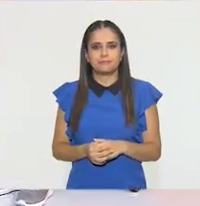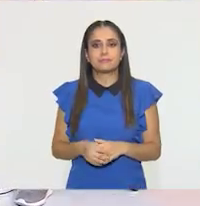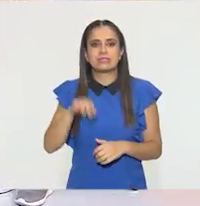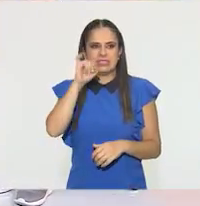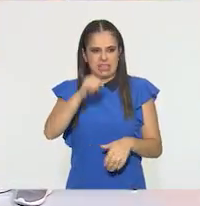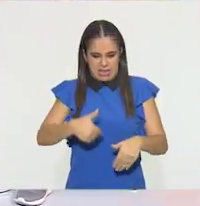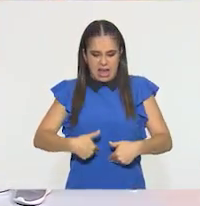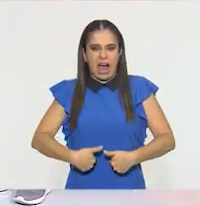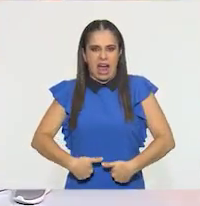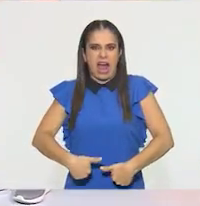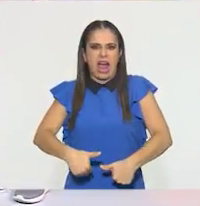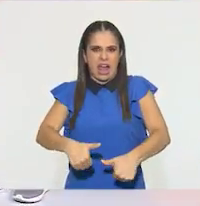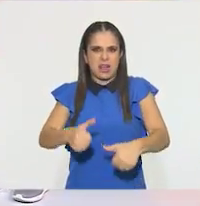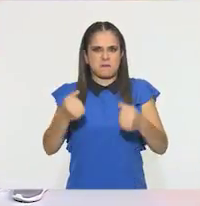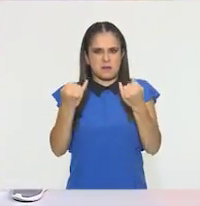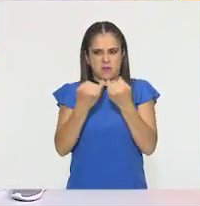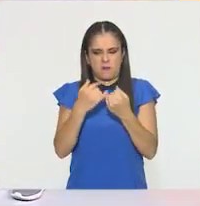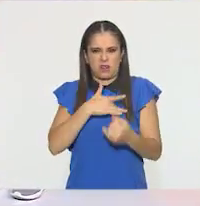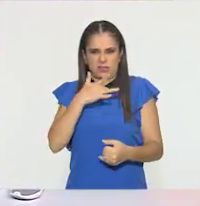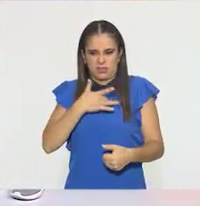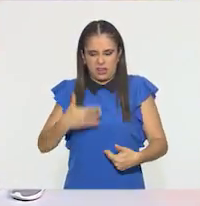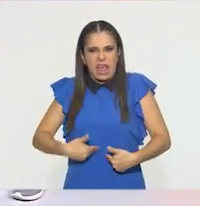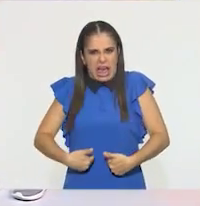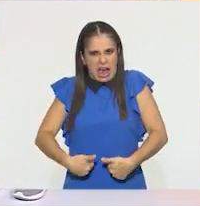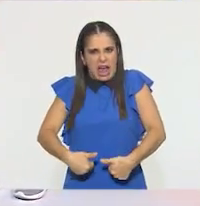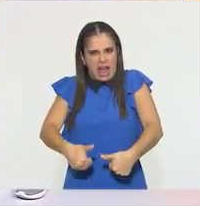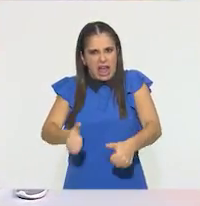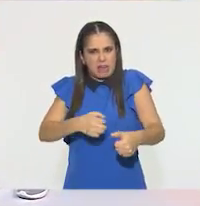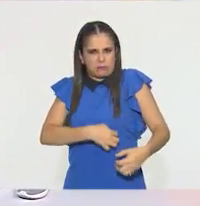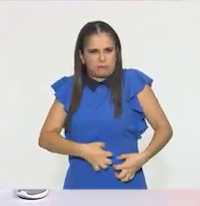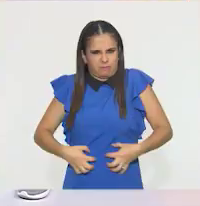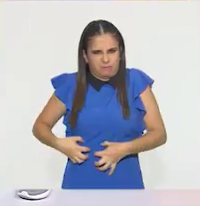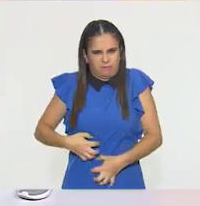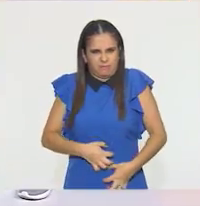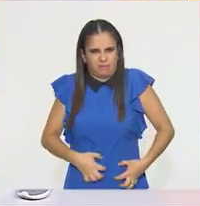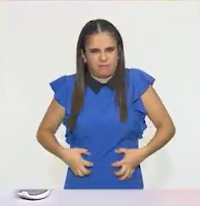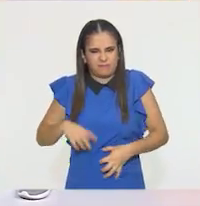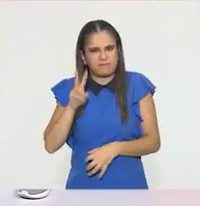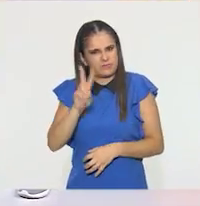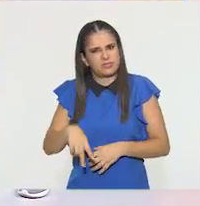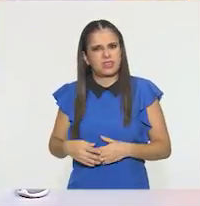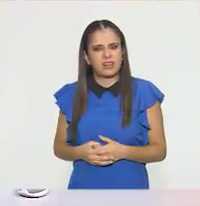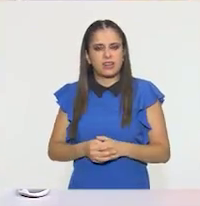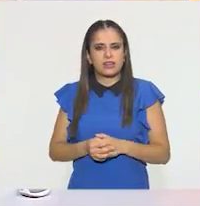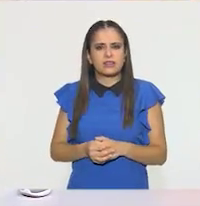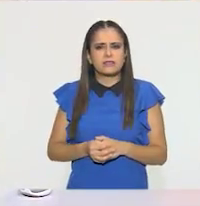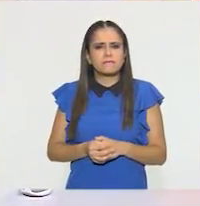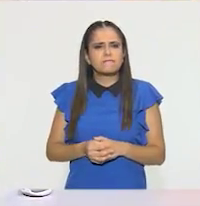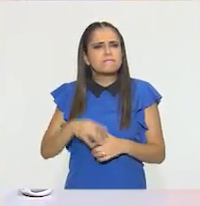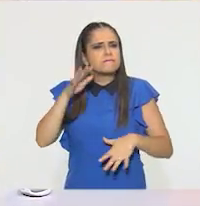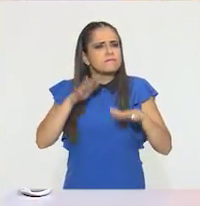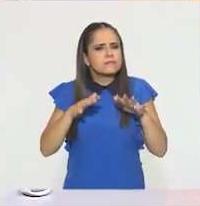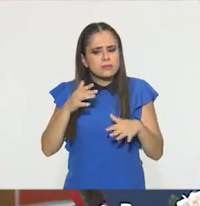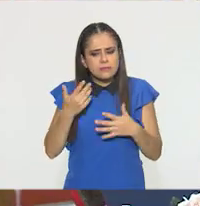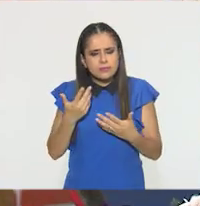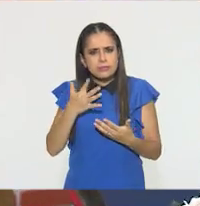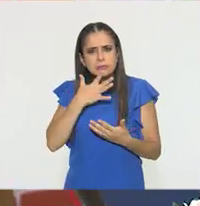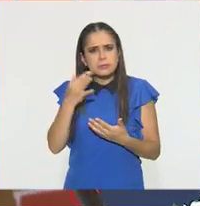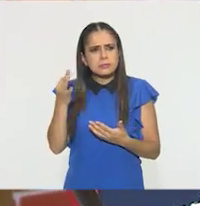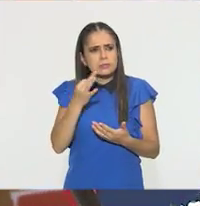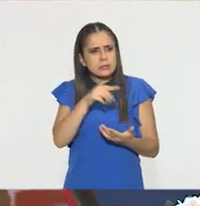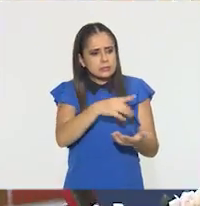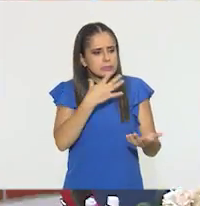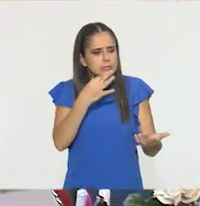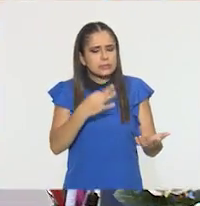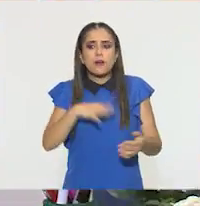hace hambre también. Cuando te deshacen que se va a dar muchísima hambre. Y, pero sí, este... Oye, ese sándwich se ve muy ¡Ese sándwich no